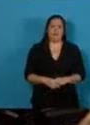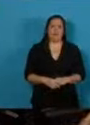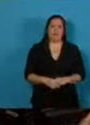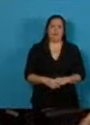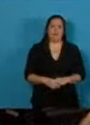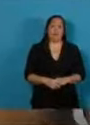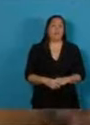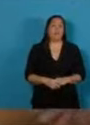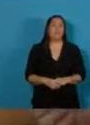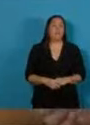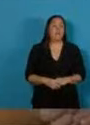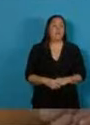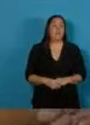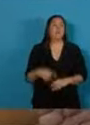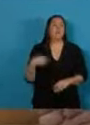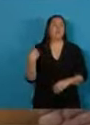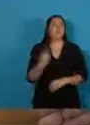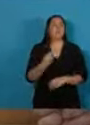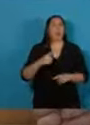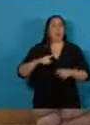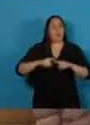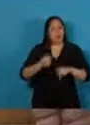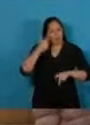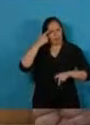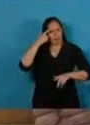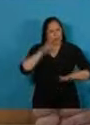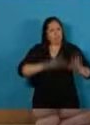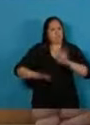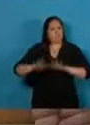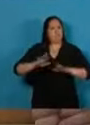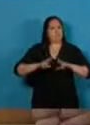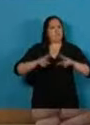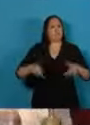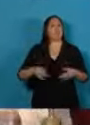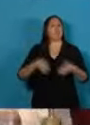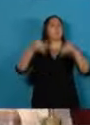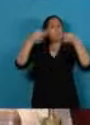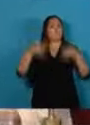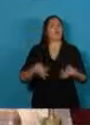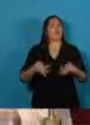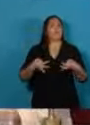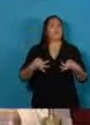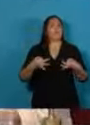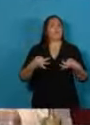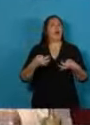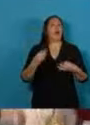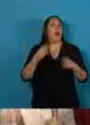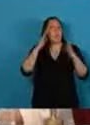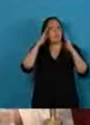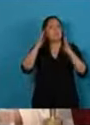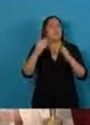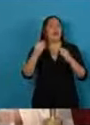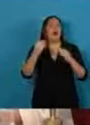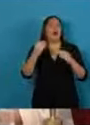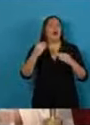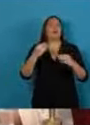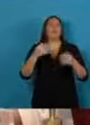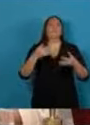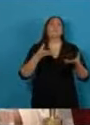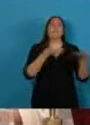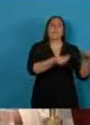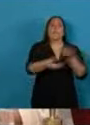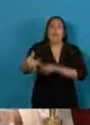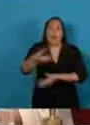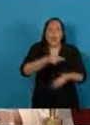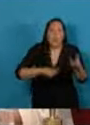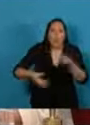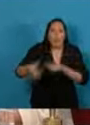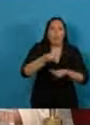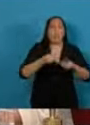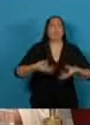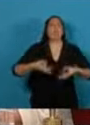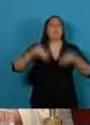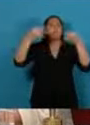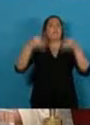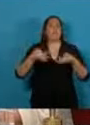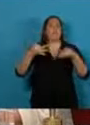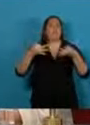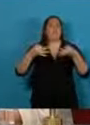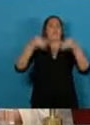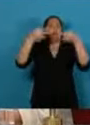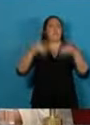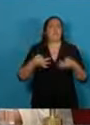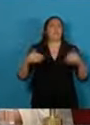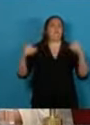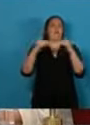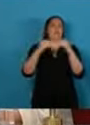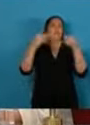nuestra ética política reivindica los valores de la solidaridad y la justicia a todos los argentinos nos afecta la